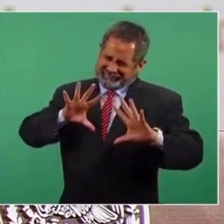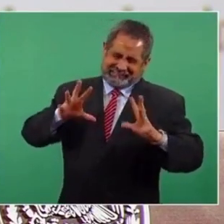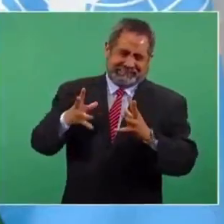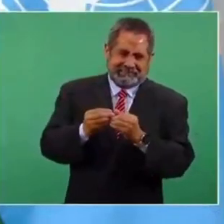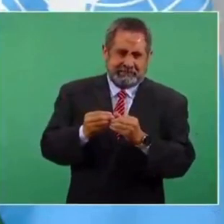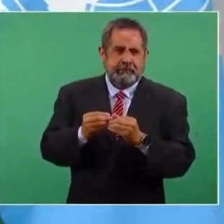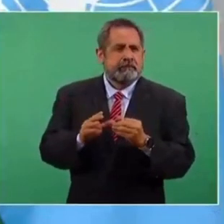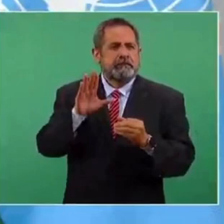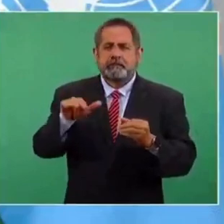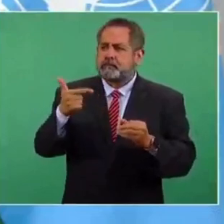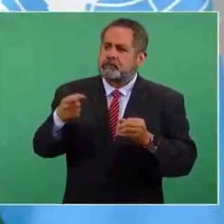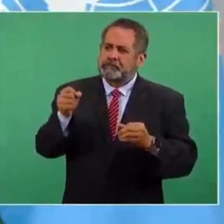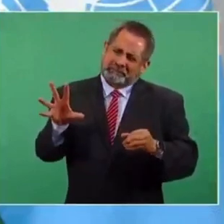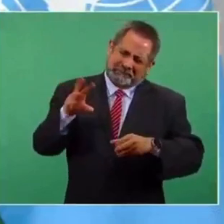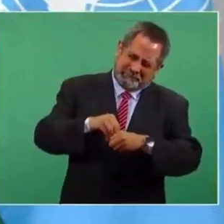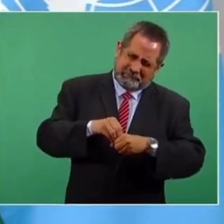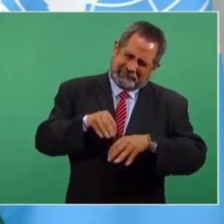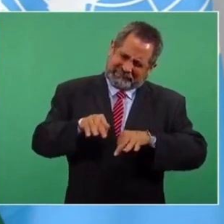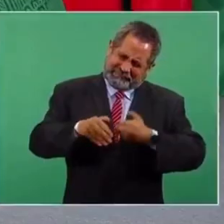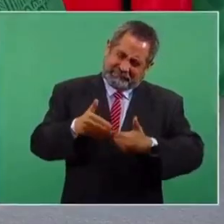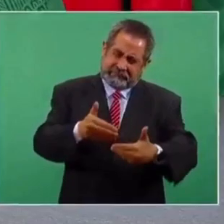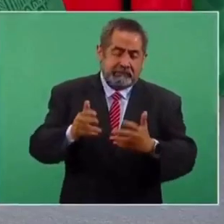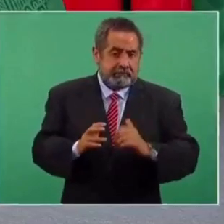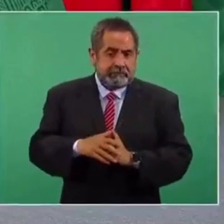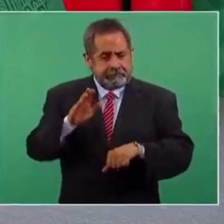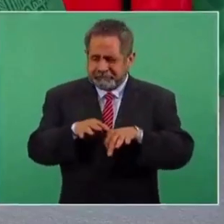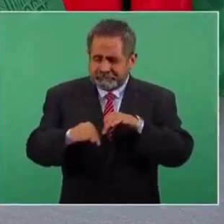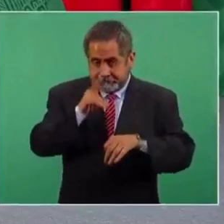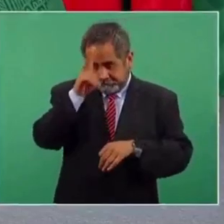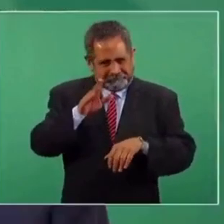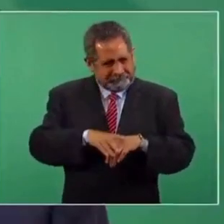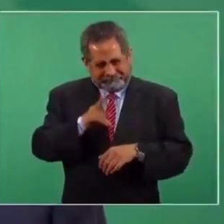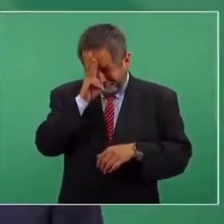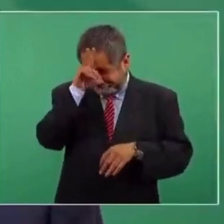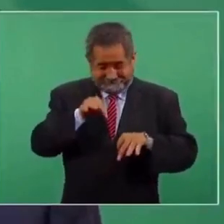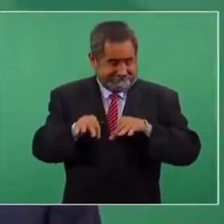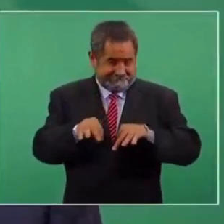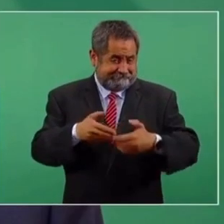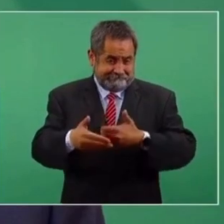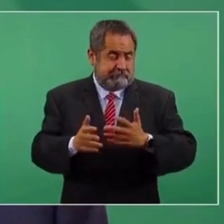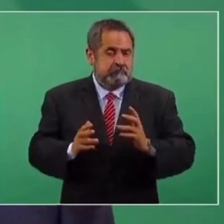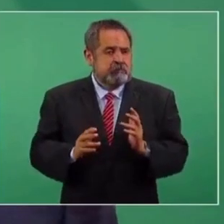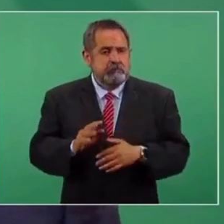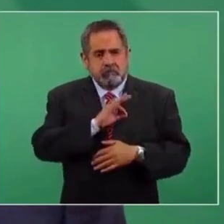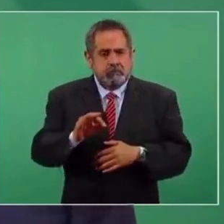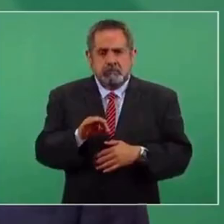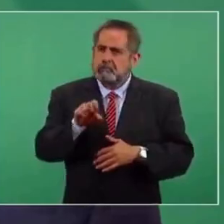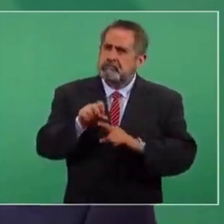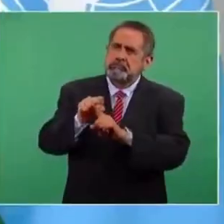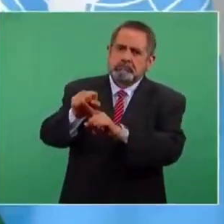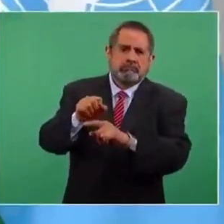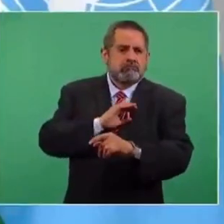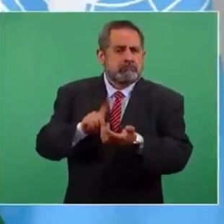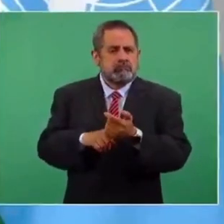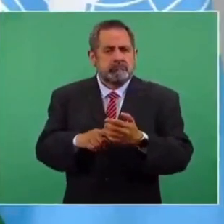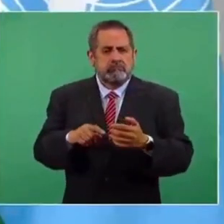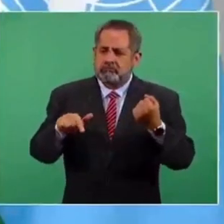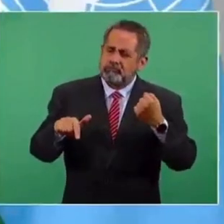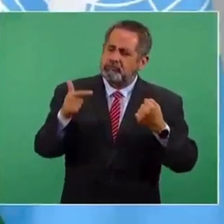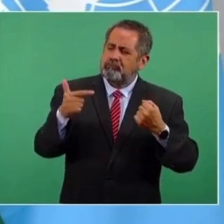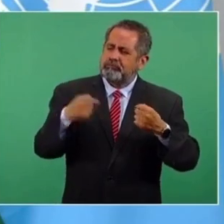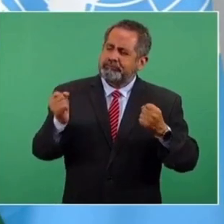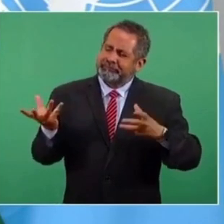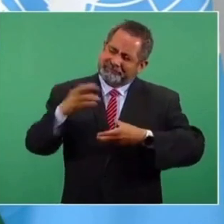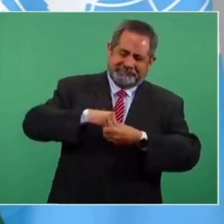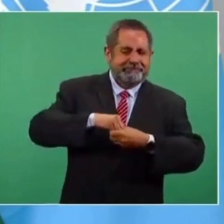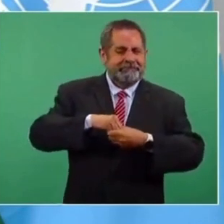porque si trabajamos con intensidad podemos hacer doce años